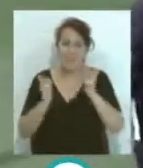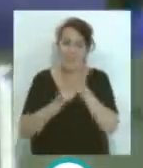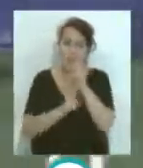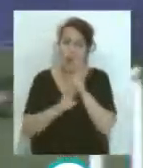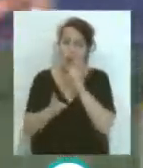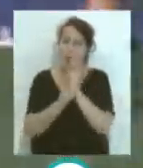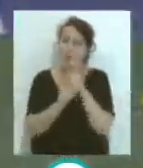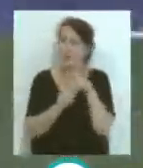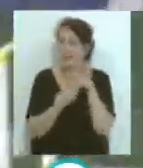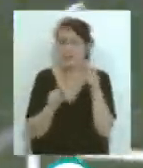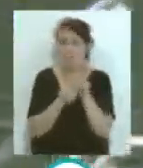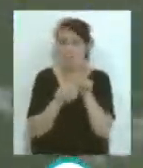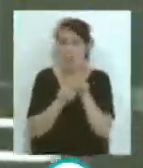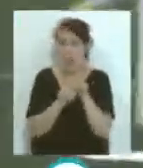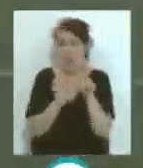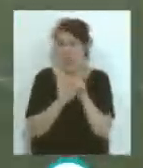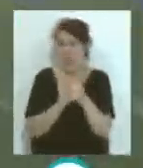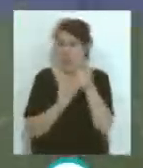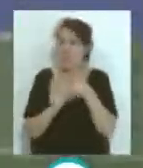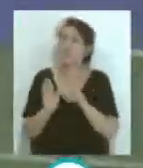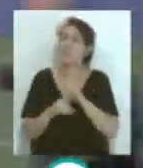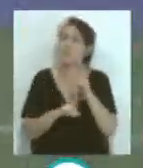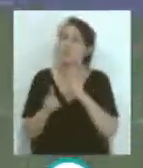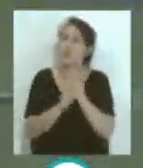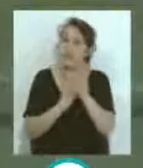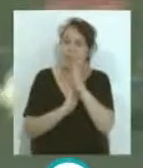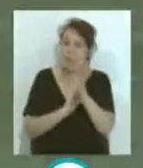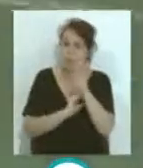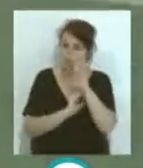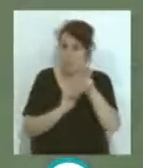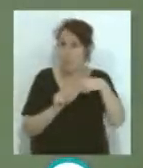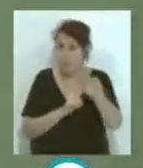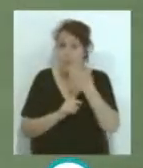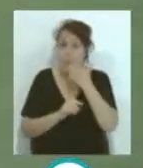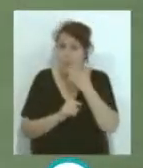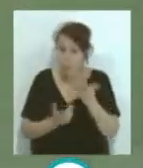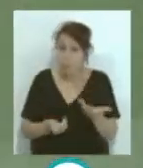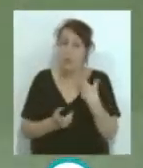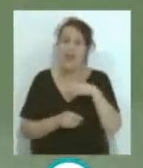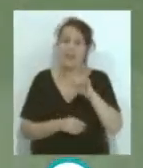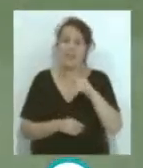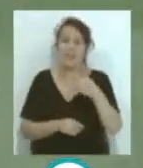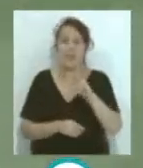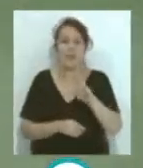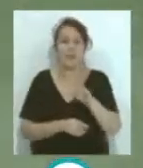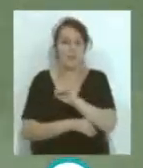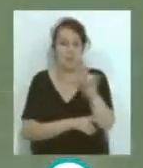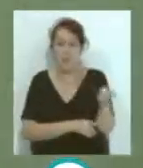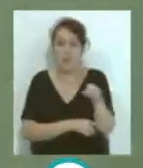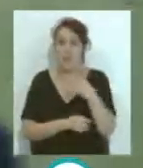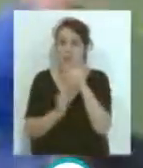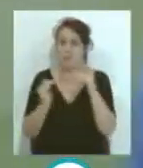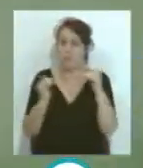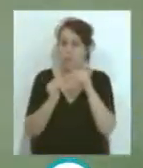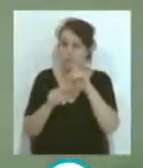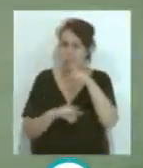...más de... ...más de su liga... ...rivales directos como vimos posteriormente... ...con esa victoria... ...frente a Leibar... ...también posteriormente empatando